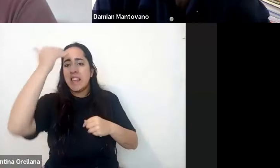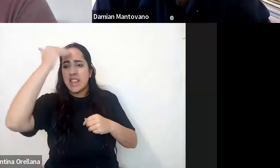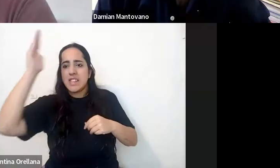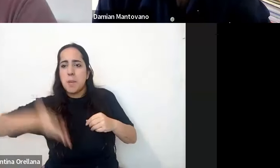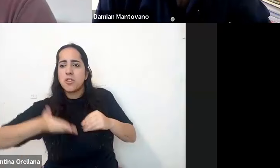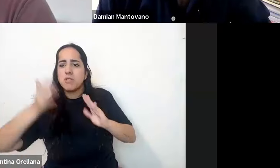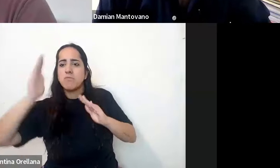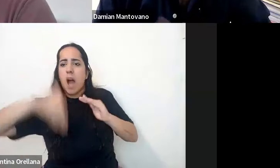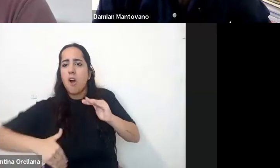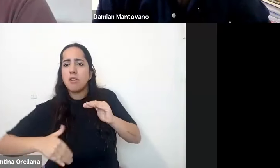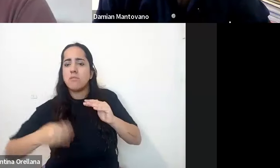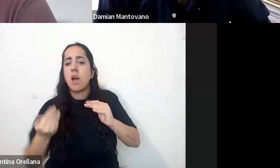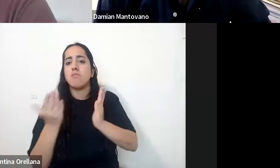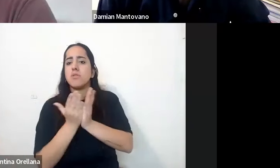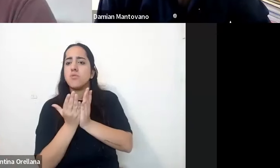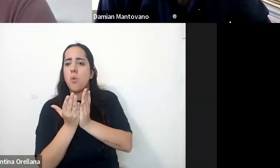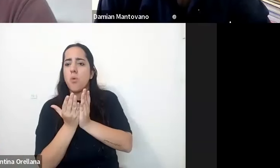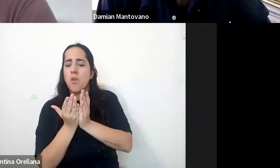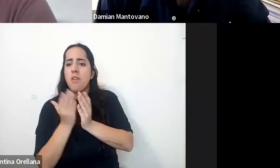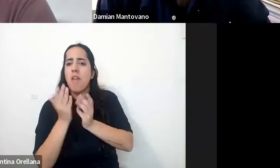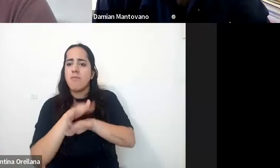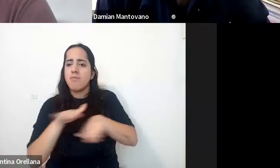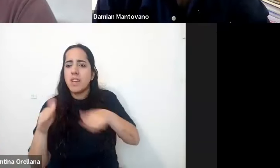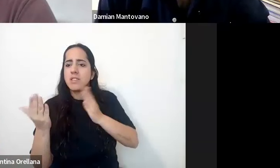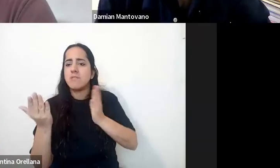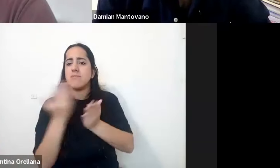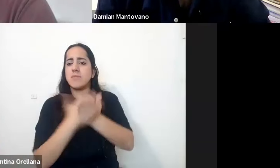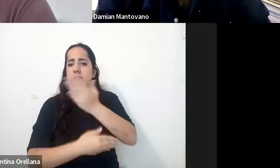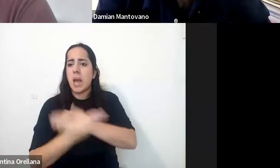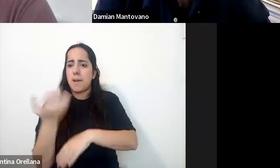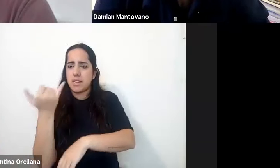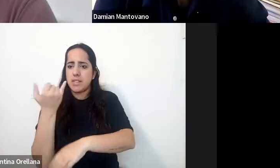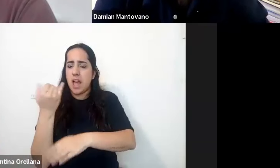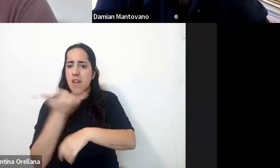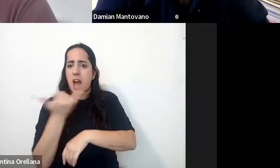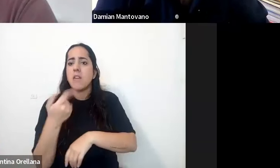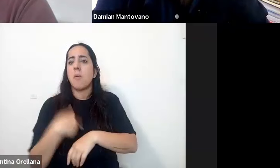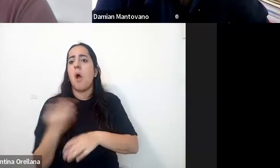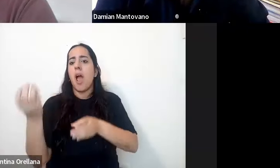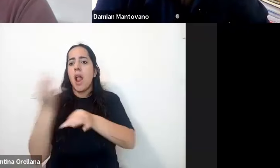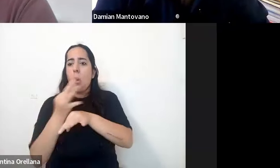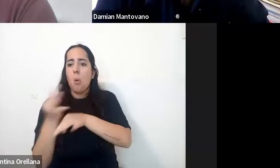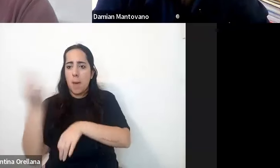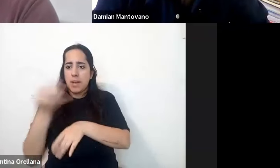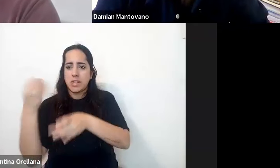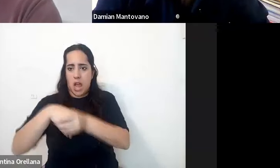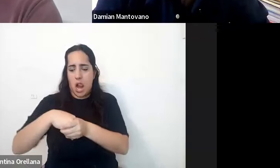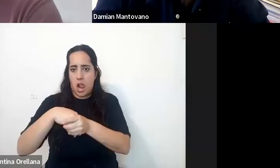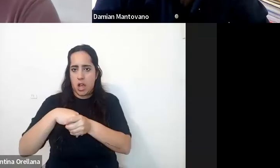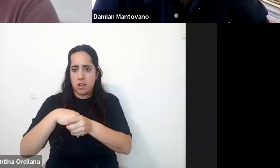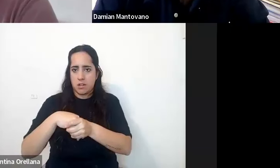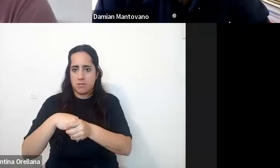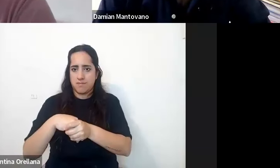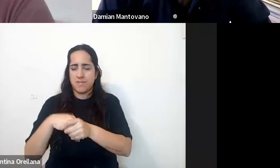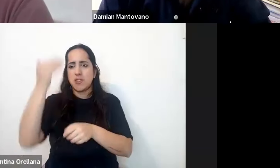los estudiantes con discapacidad que estaban matriculados en escuelas especiales de la